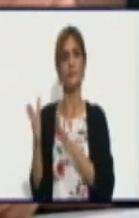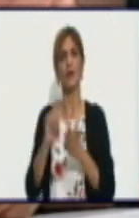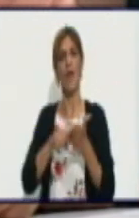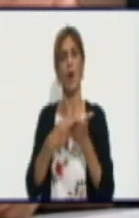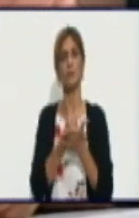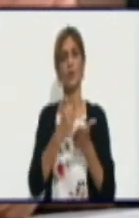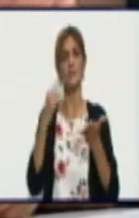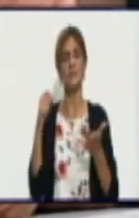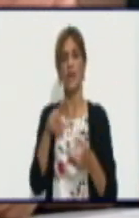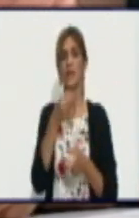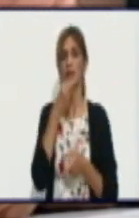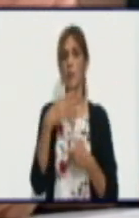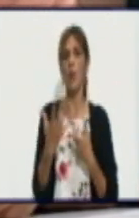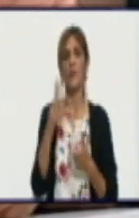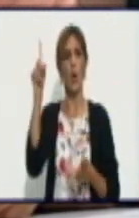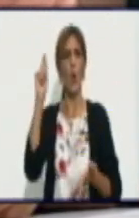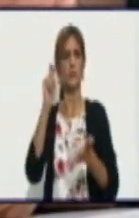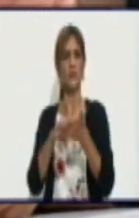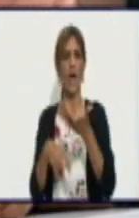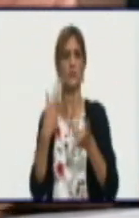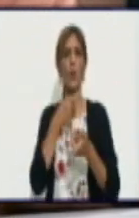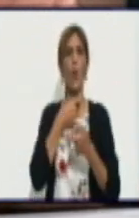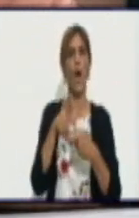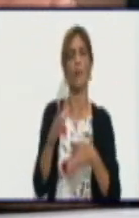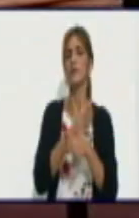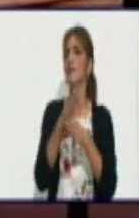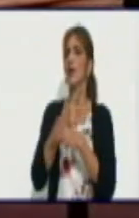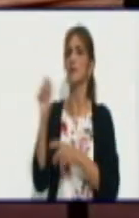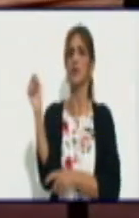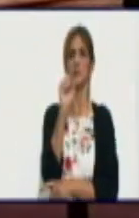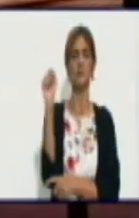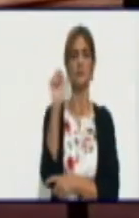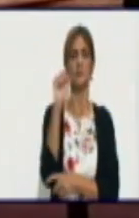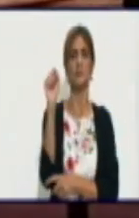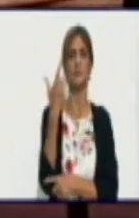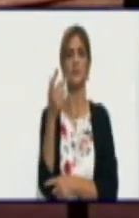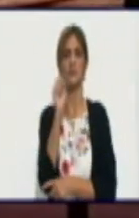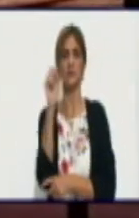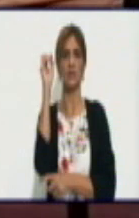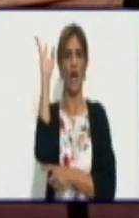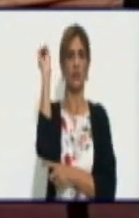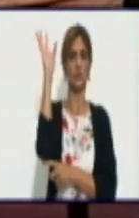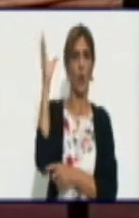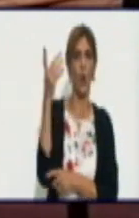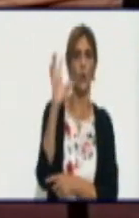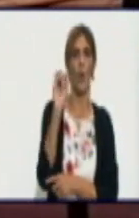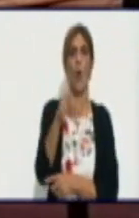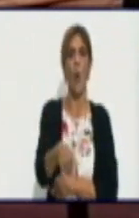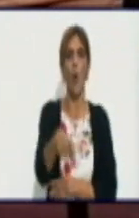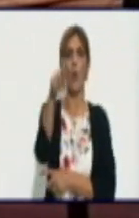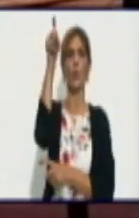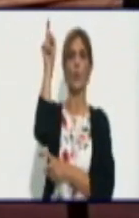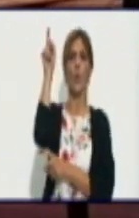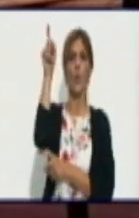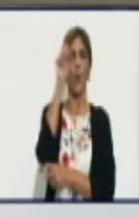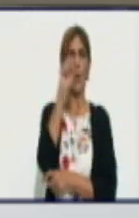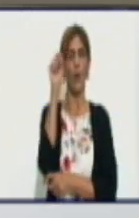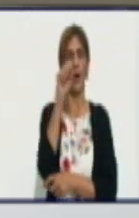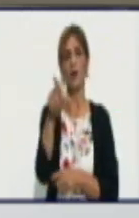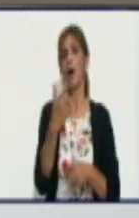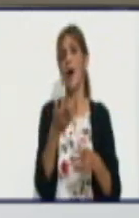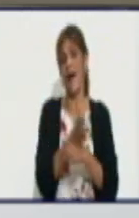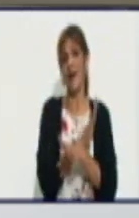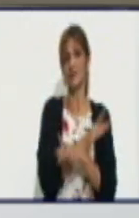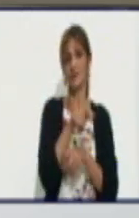agropecuarios y maquinaria agrícola de forma directa con los diferentes suministradores. La esencia de esto es que ante el productor para